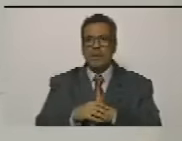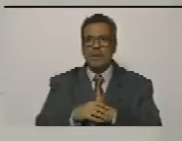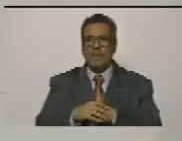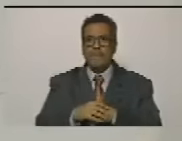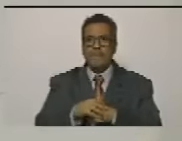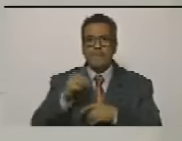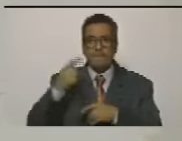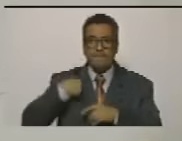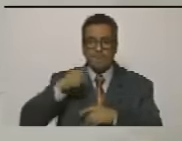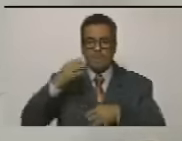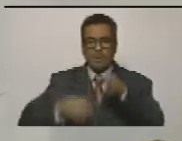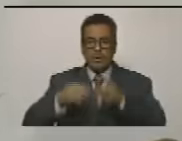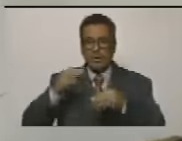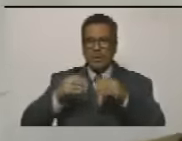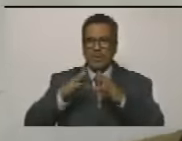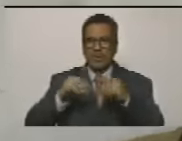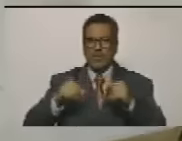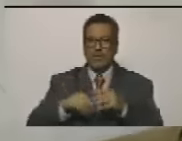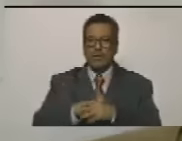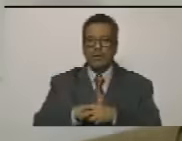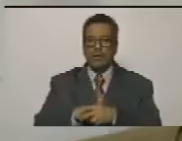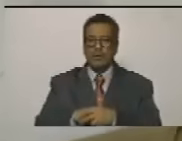tienen que ser justas para todos